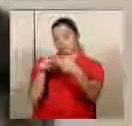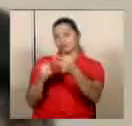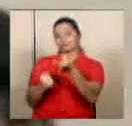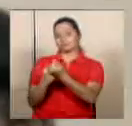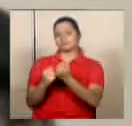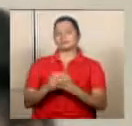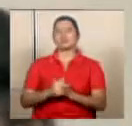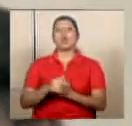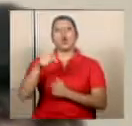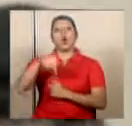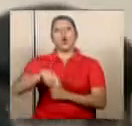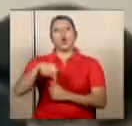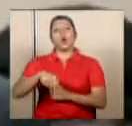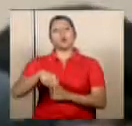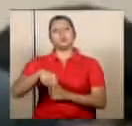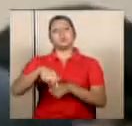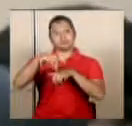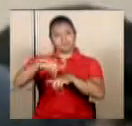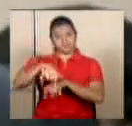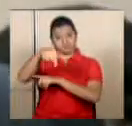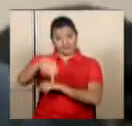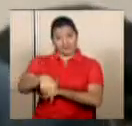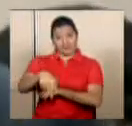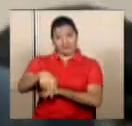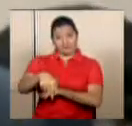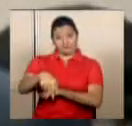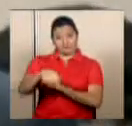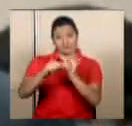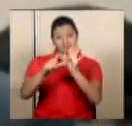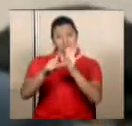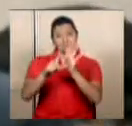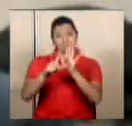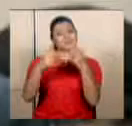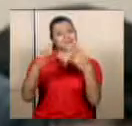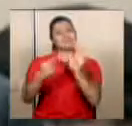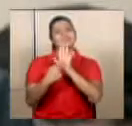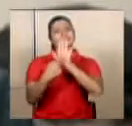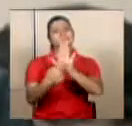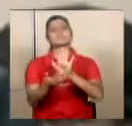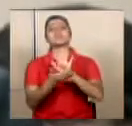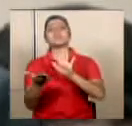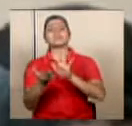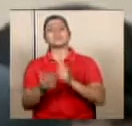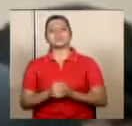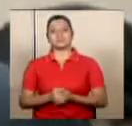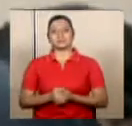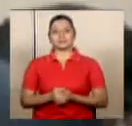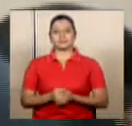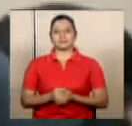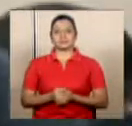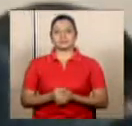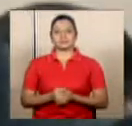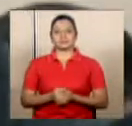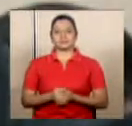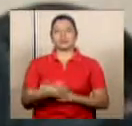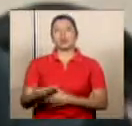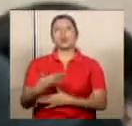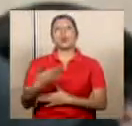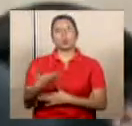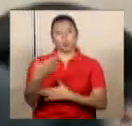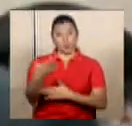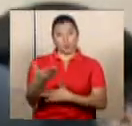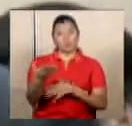Hoy ha quedado aquí en este parlamento demostrado que cuando